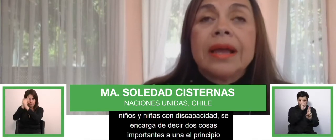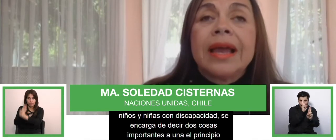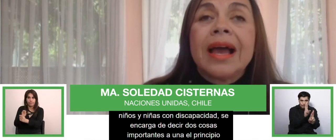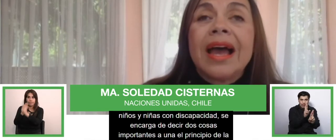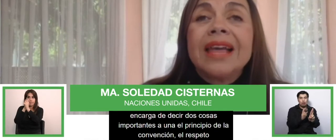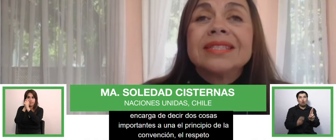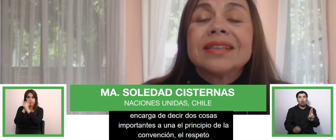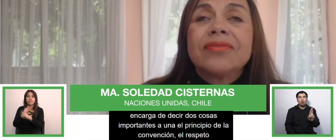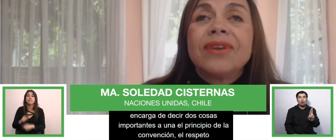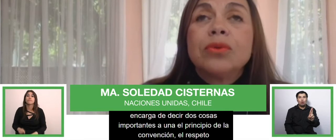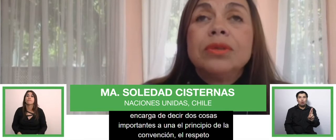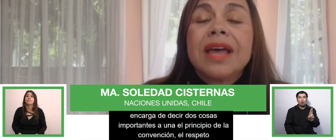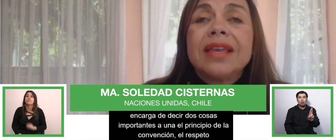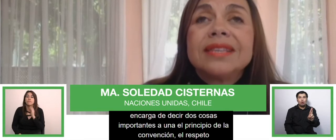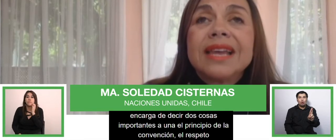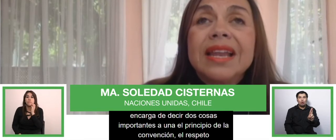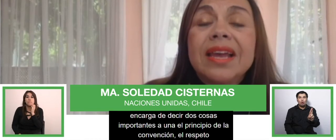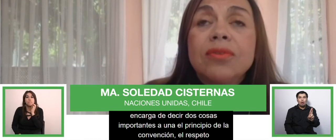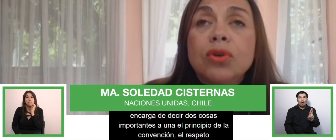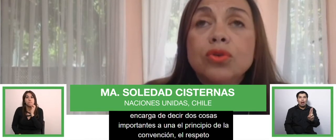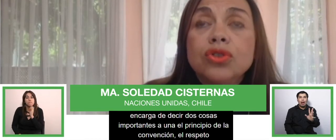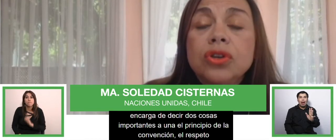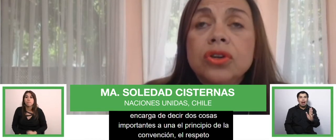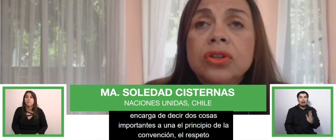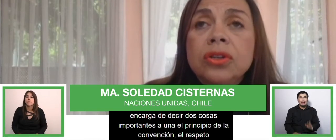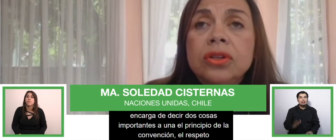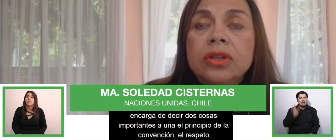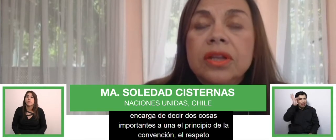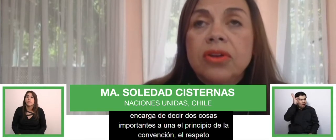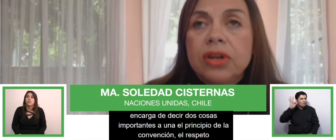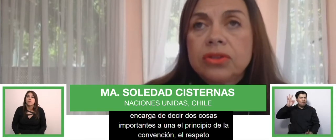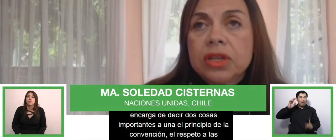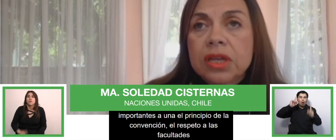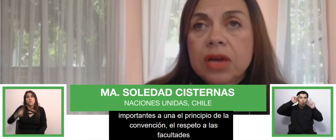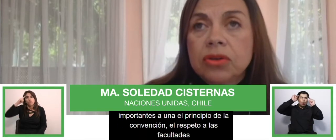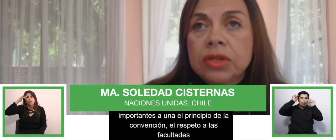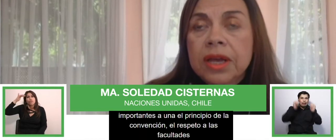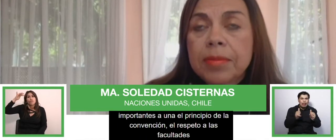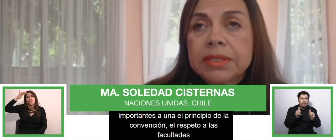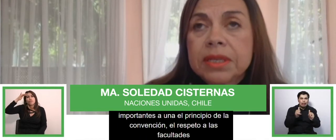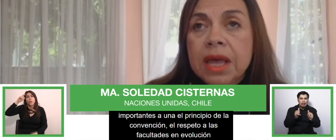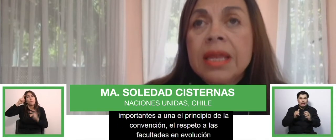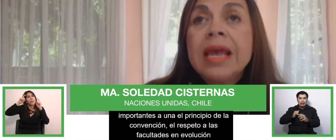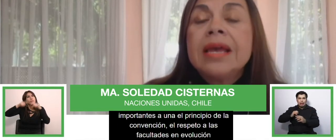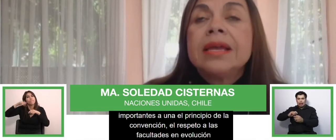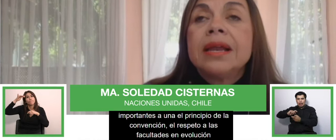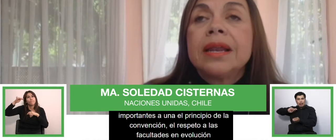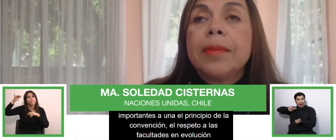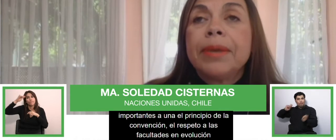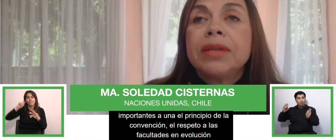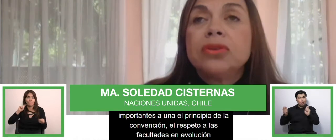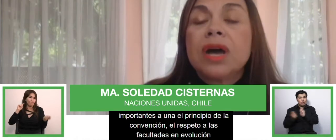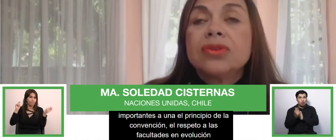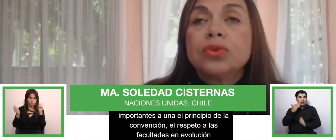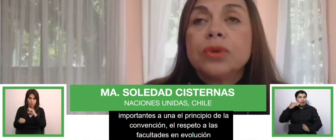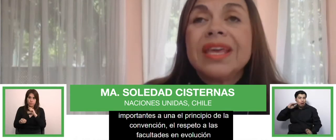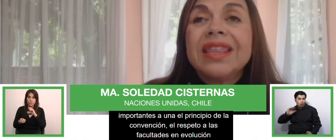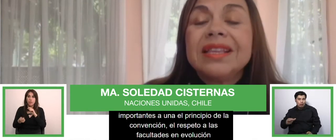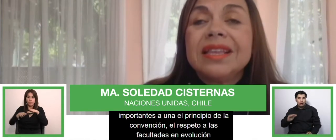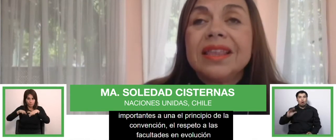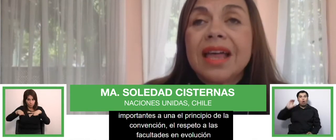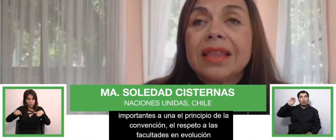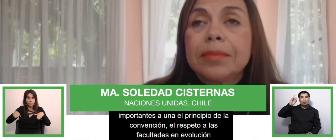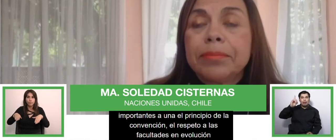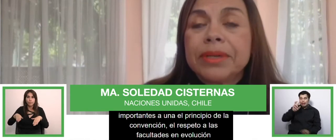a las facultades en evolución de los niños y niñas con discapacidad y el respeto a su